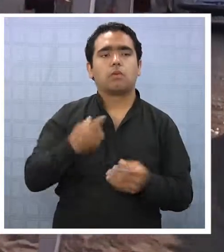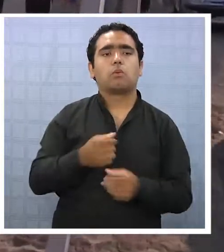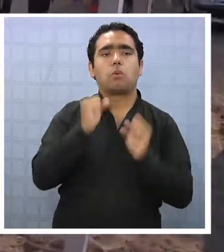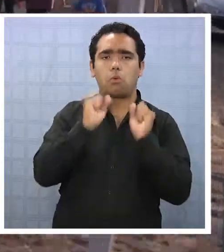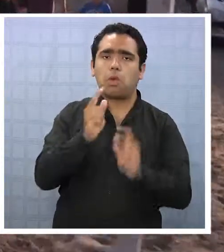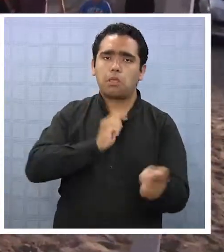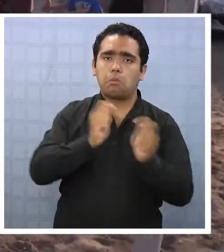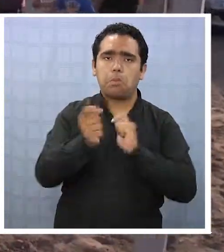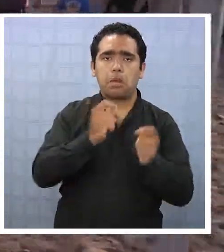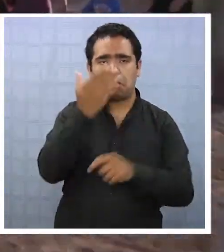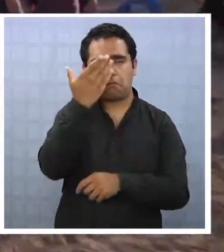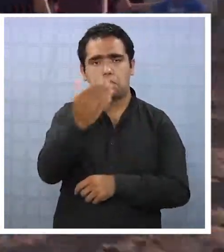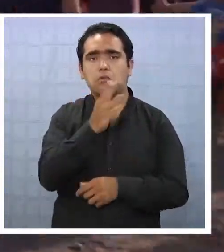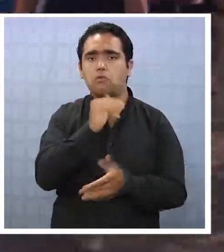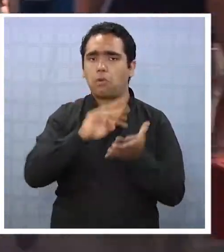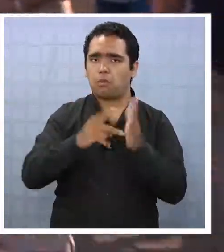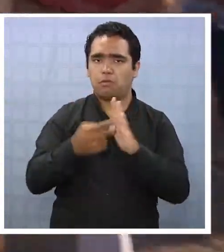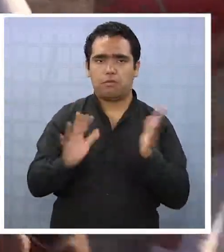emergencias.